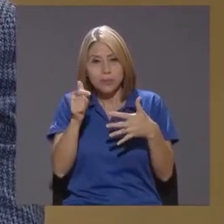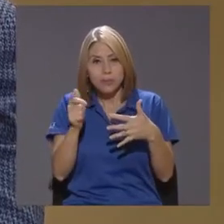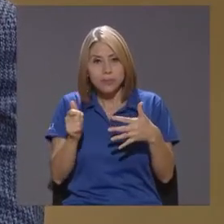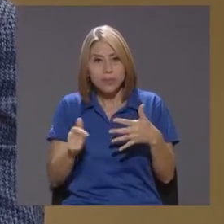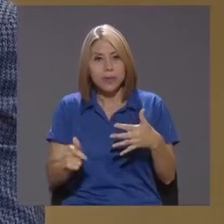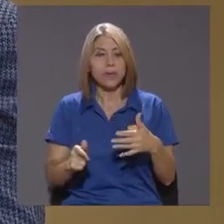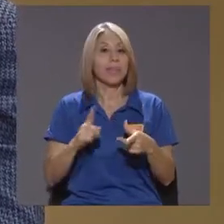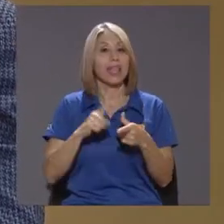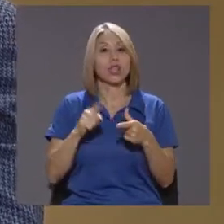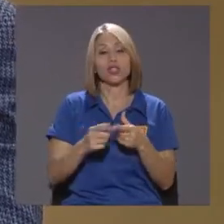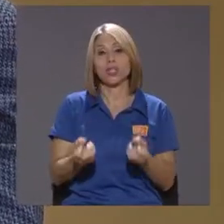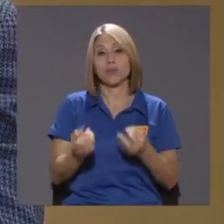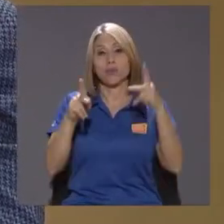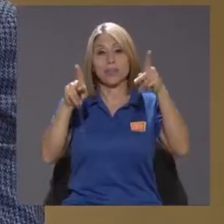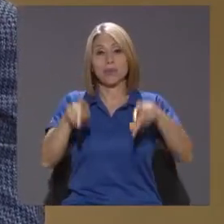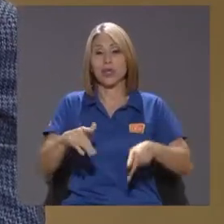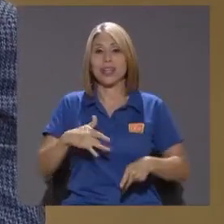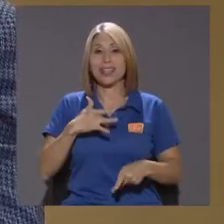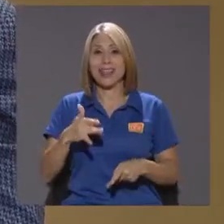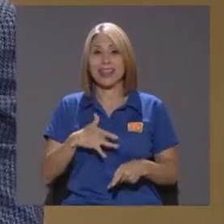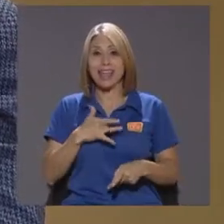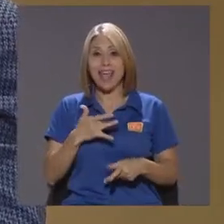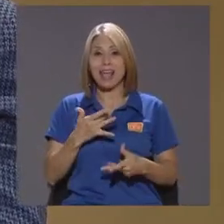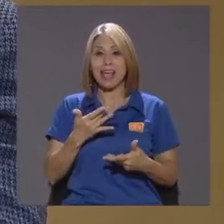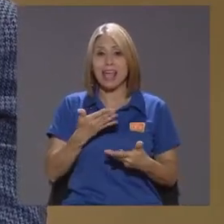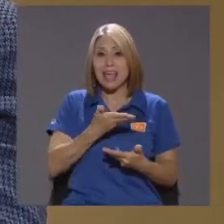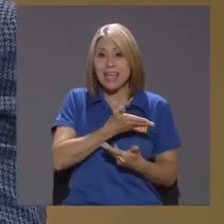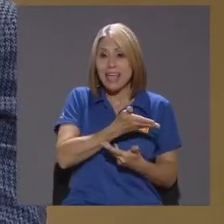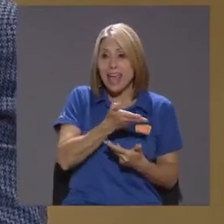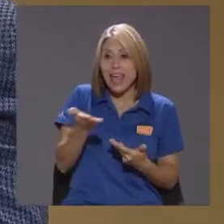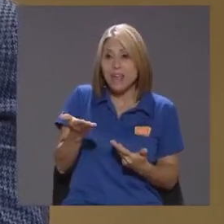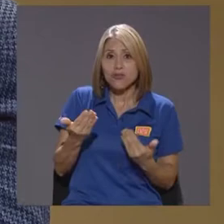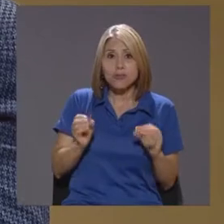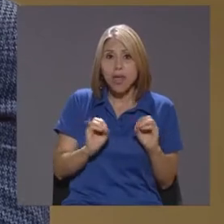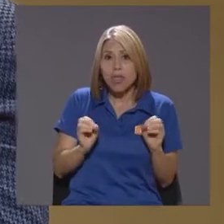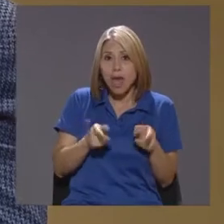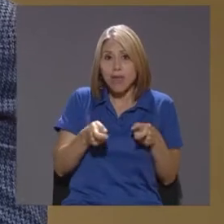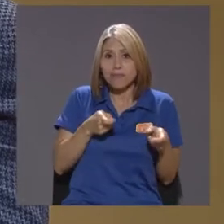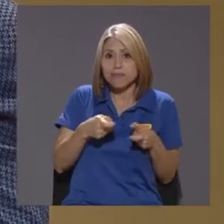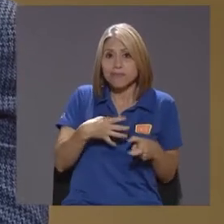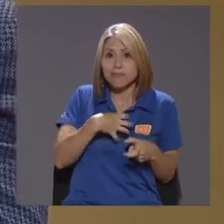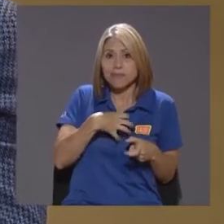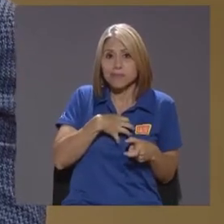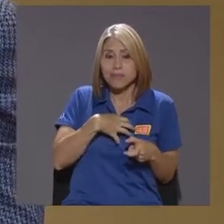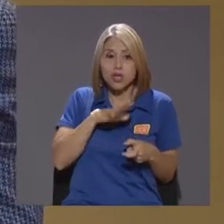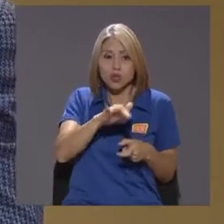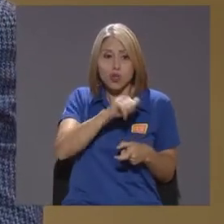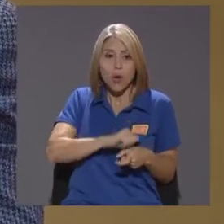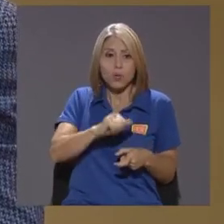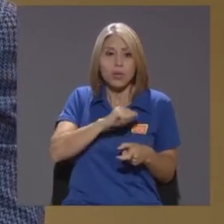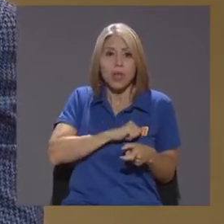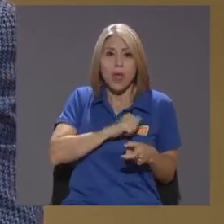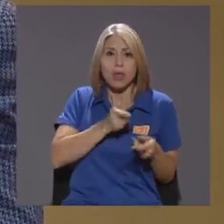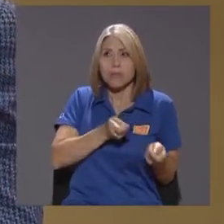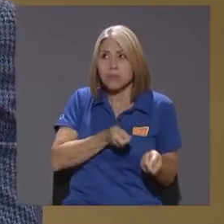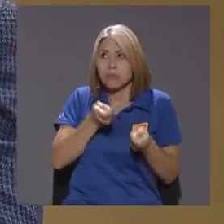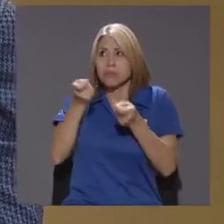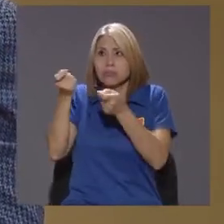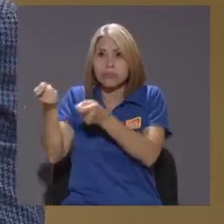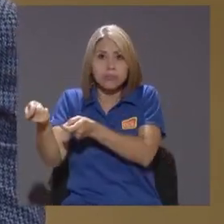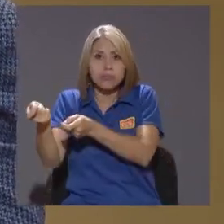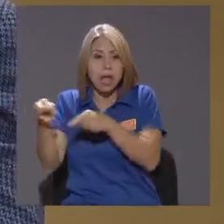Muchos ciudadanos Sentían que ellos Estaban delegando Esa soberanía En un ámbito Del cual ellos No tenían control